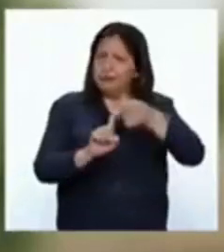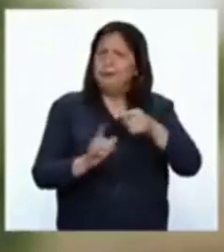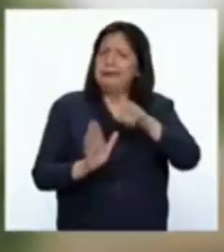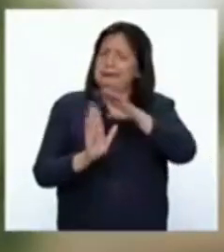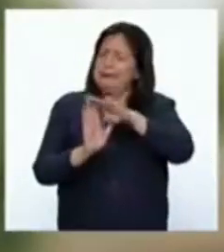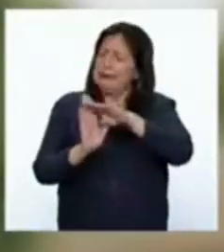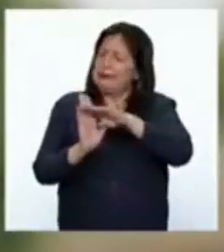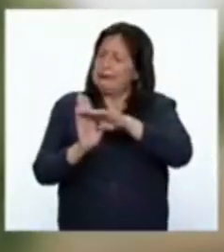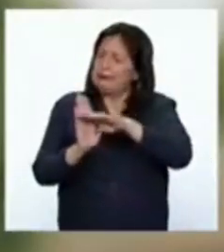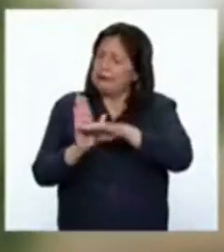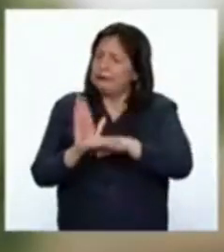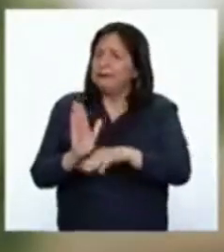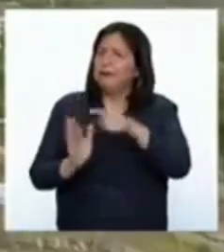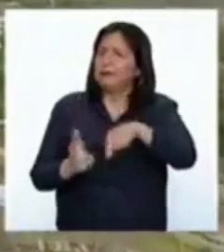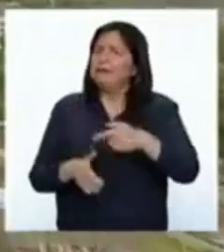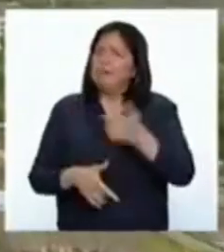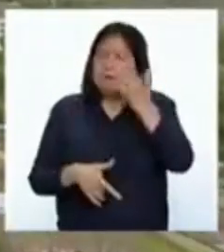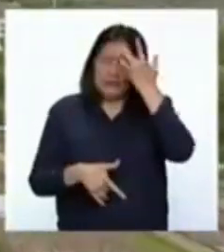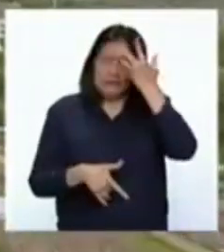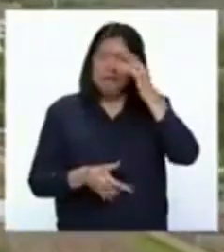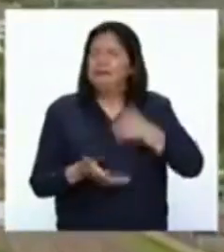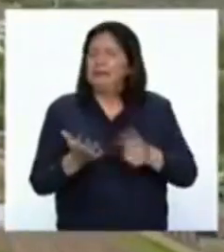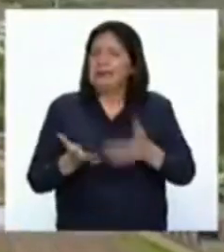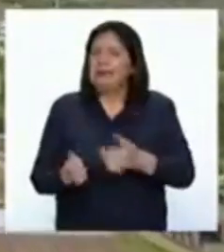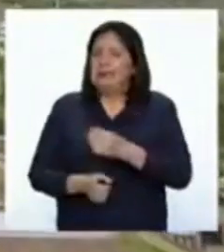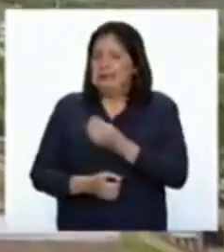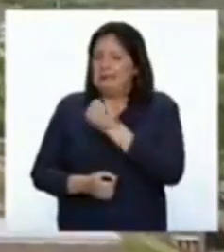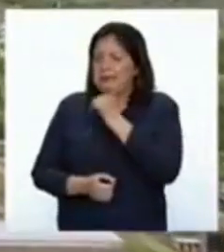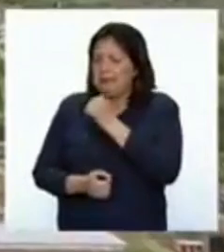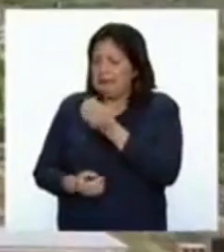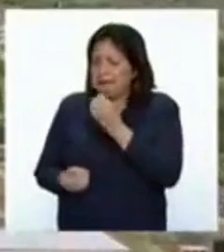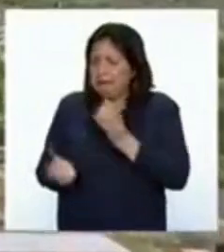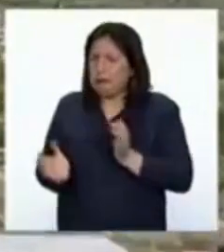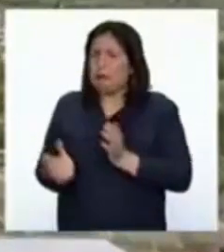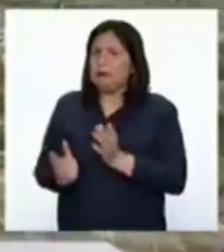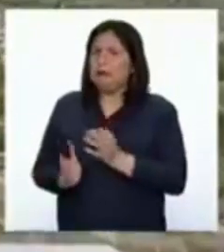reducir la anemia y la desnutrición infantil en la región de Ayacucho.